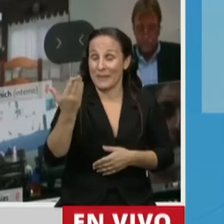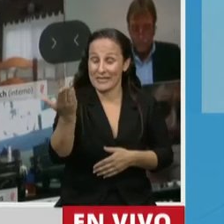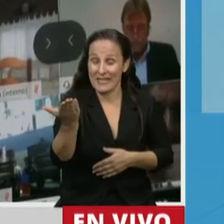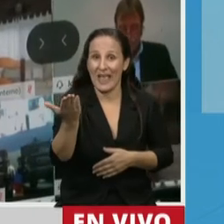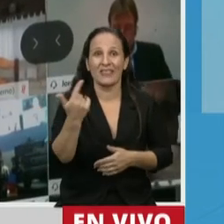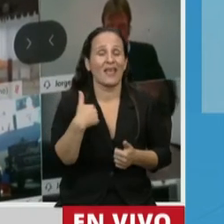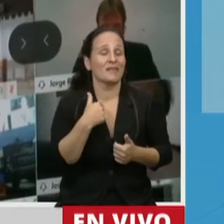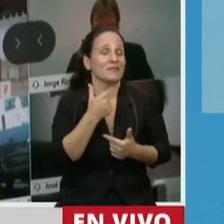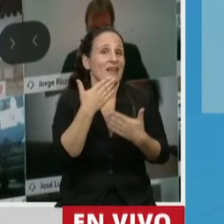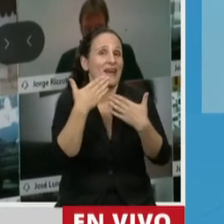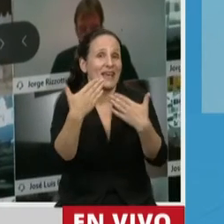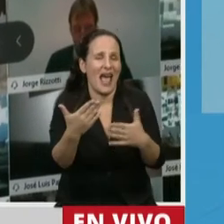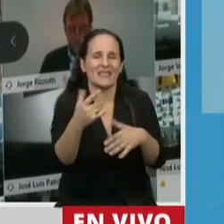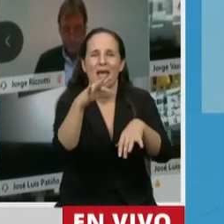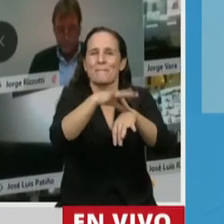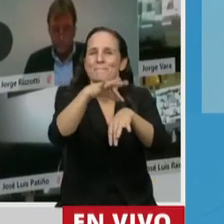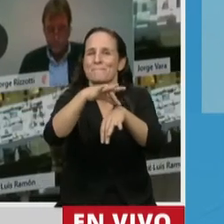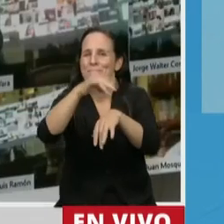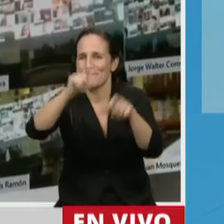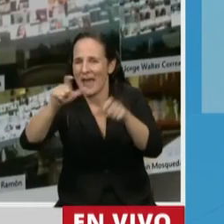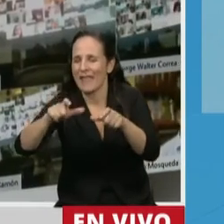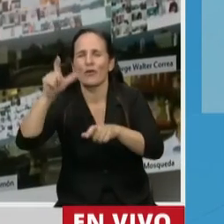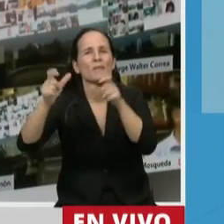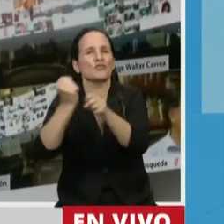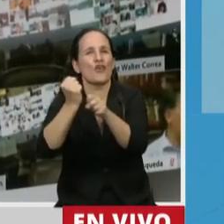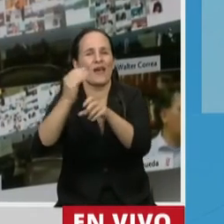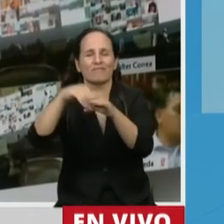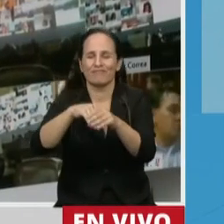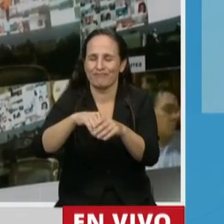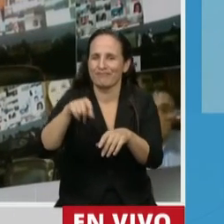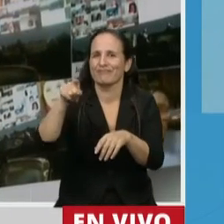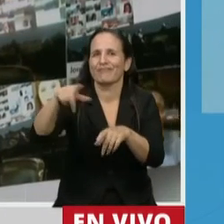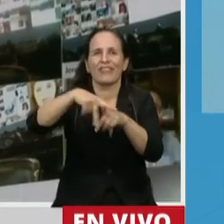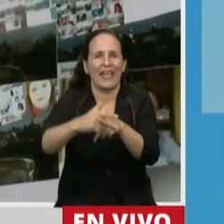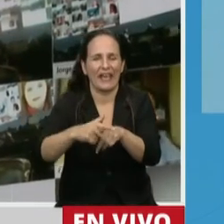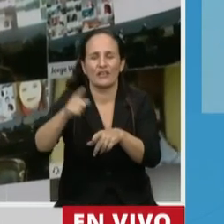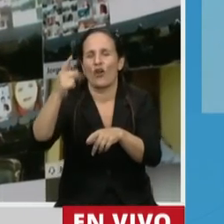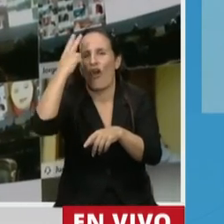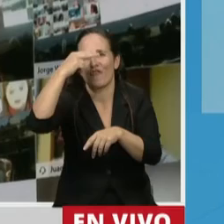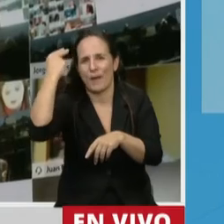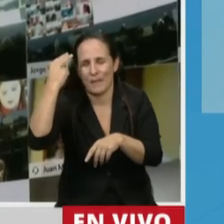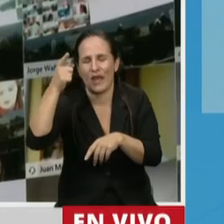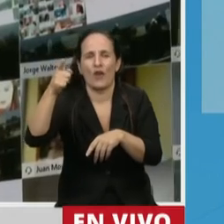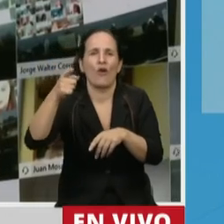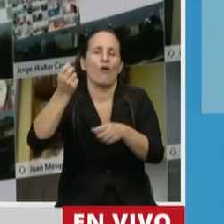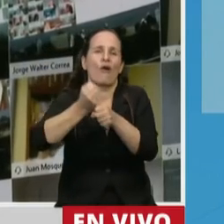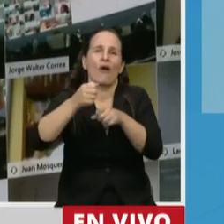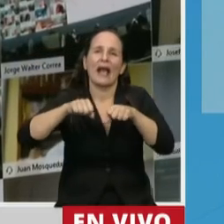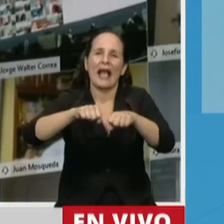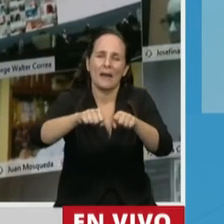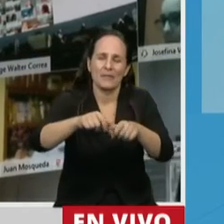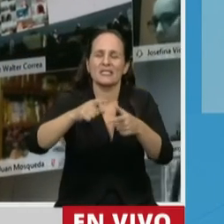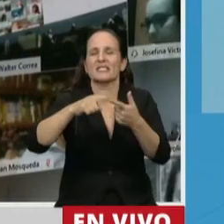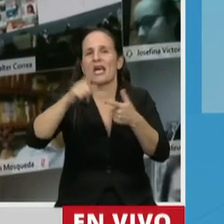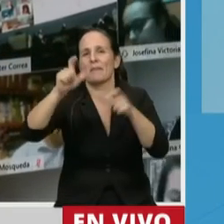terminar sin agradecer a los médicos, auxiliares, técnicos, enfermeros, camilleros, personal de